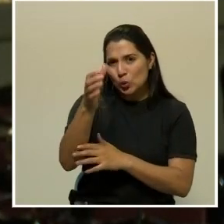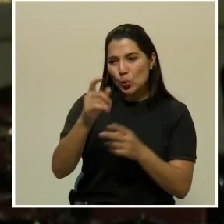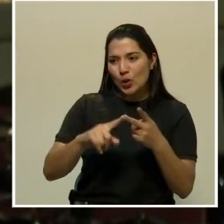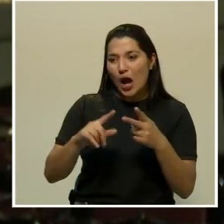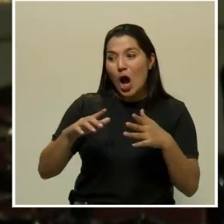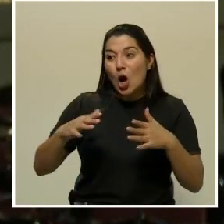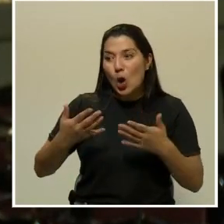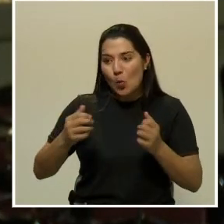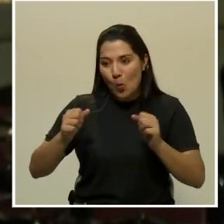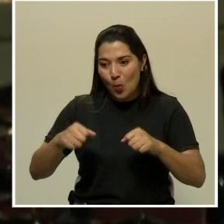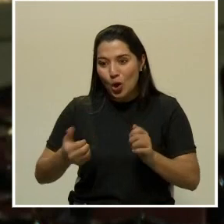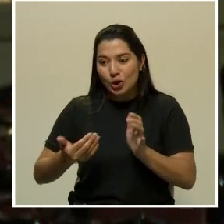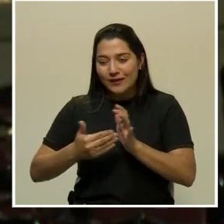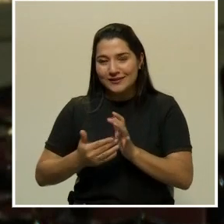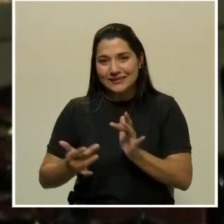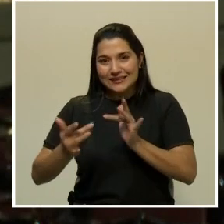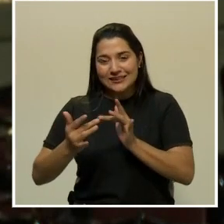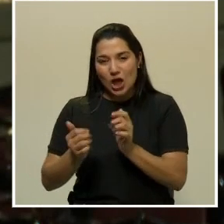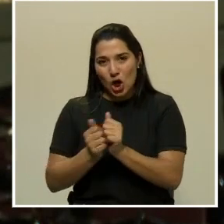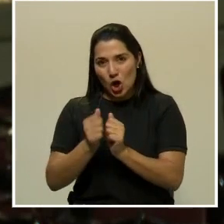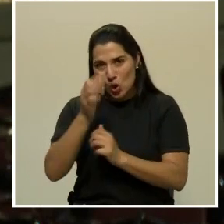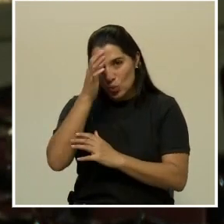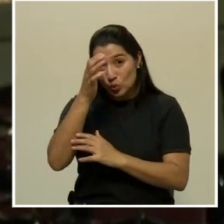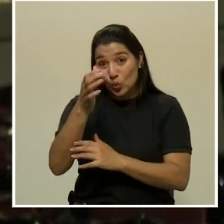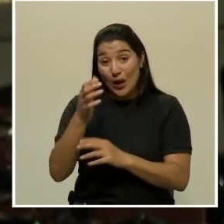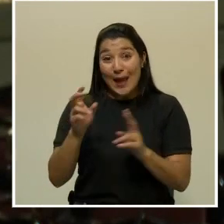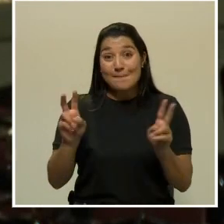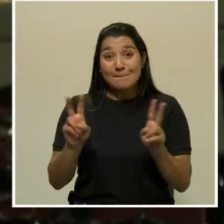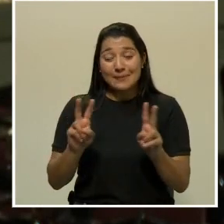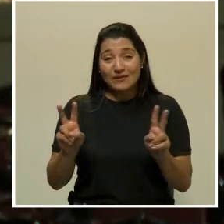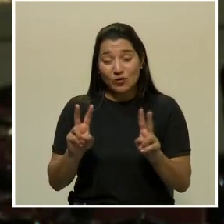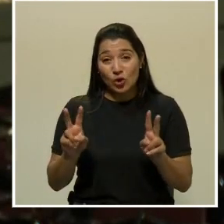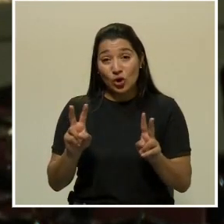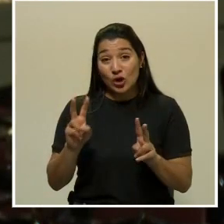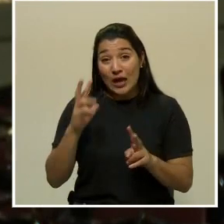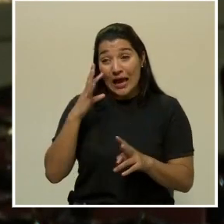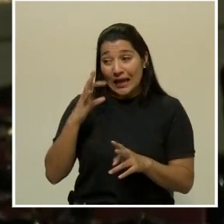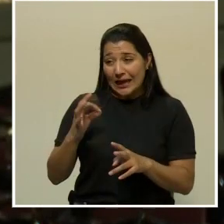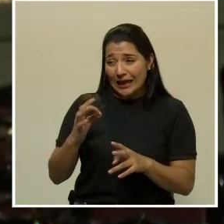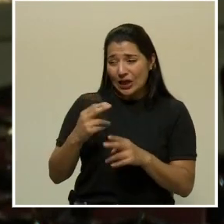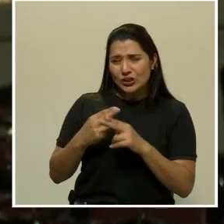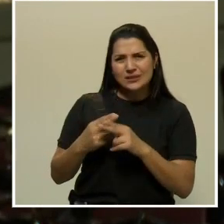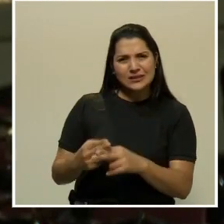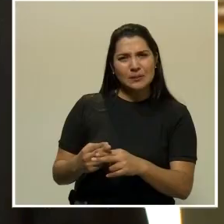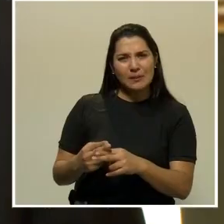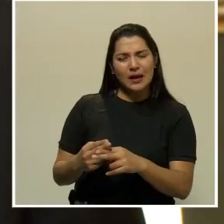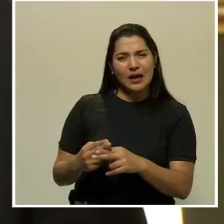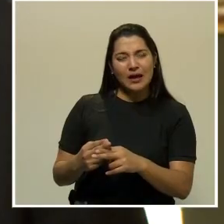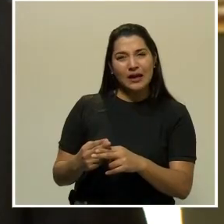transitar el camino de la cultura en vivo, se va a llamar, si no tengo aquí mal anotado,